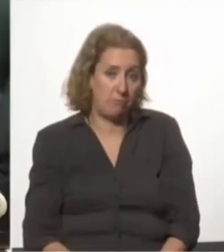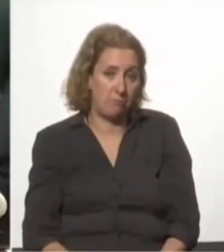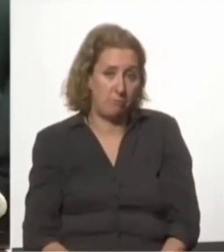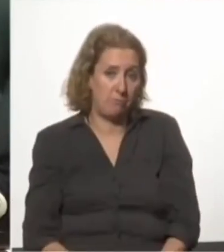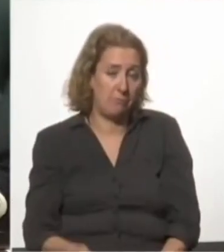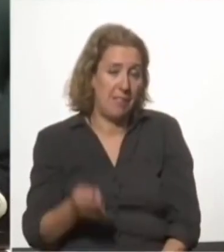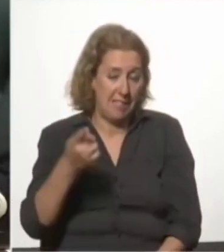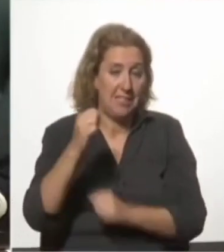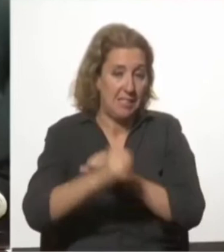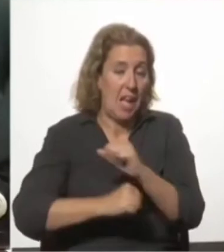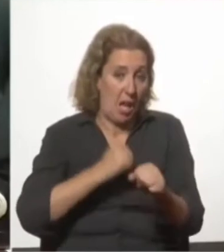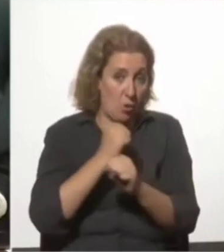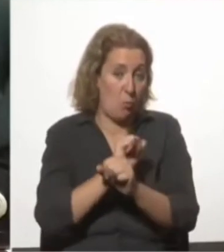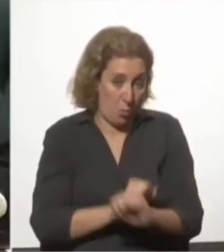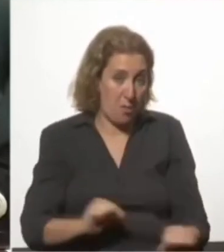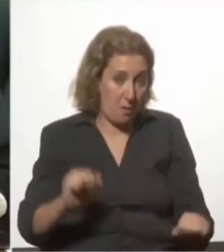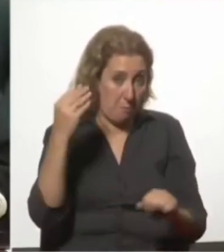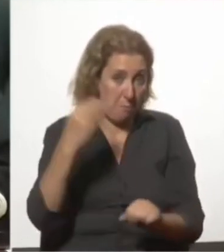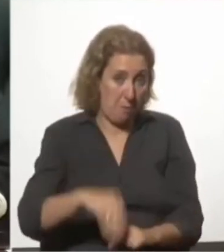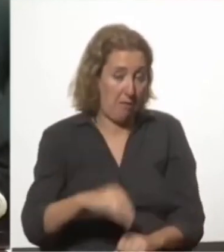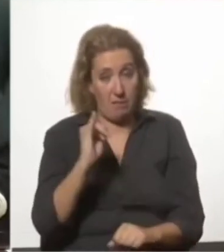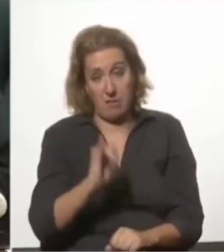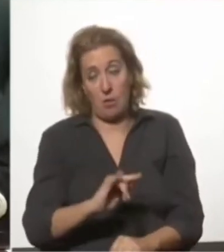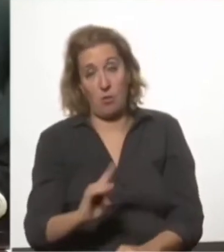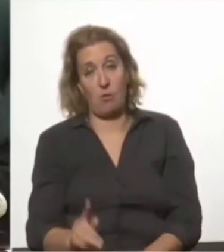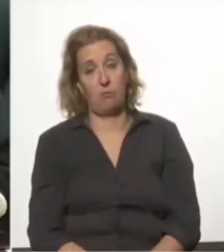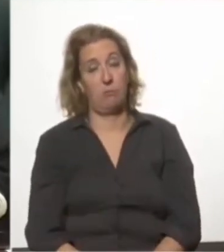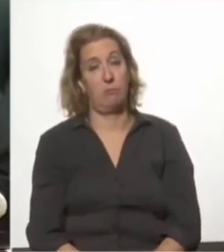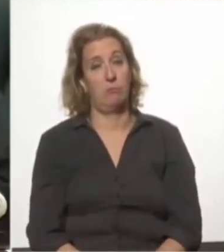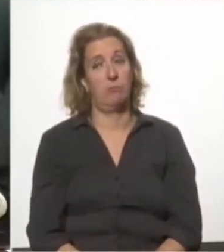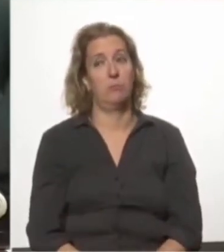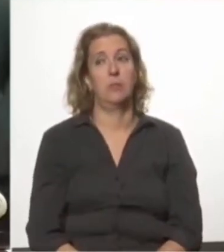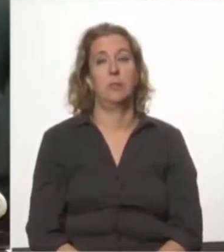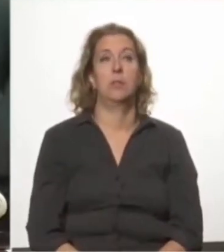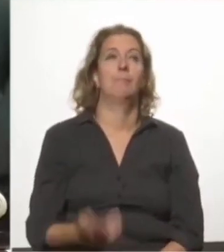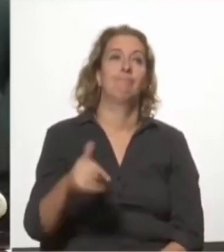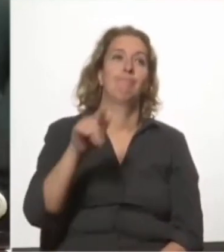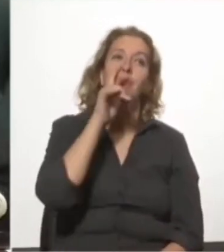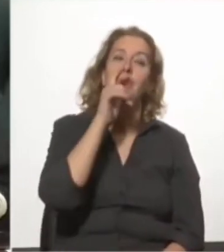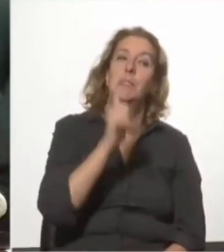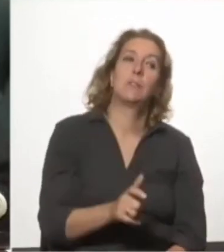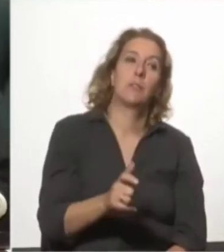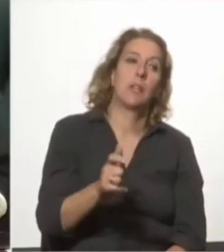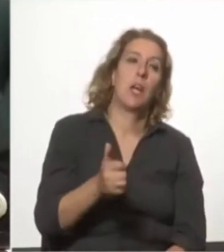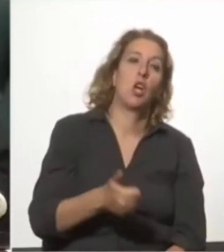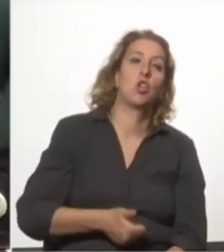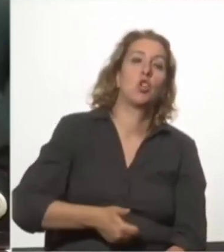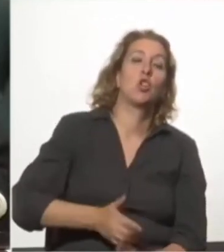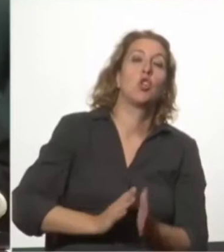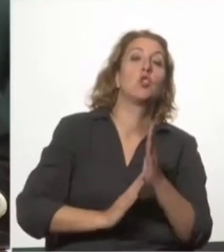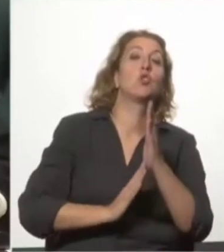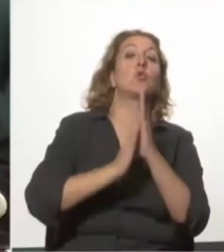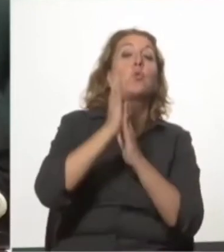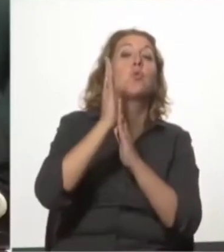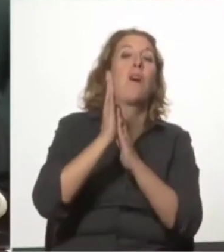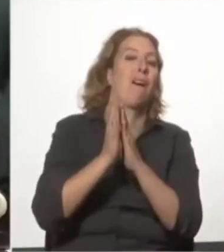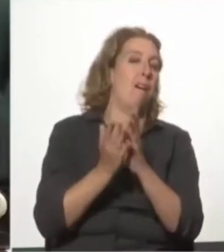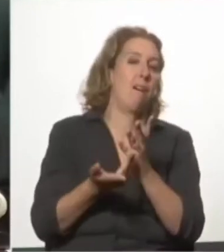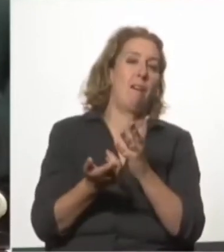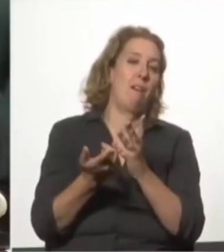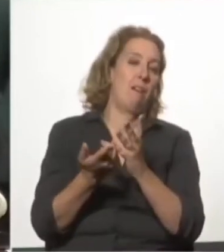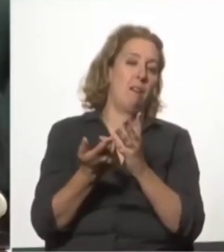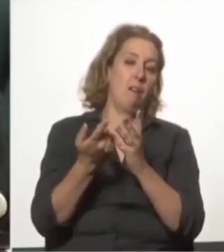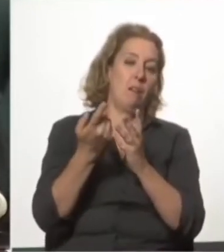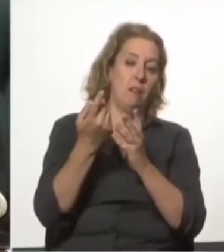ese año podría llegar a tener pérdidas enormes y que hubiera implicado una suba disparatada de las tarifas que hubieran